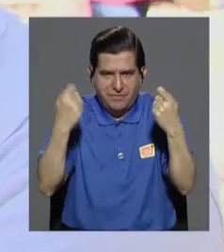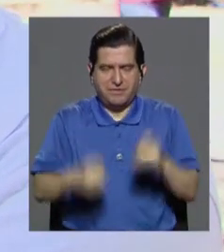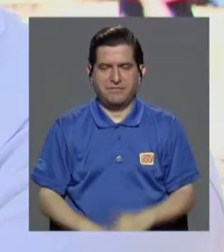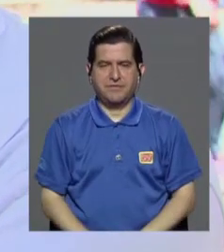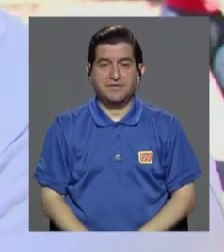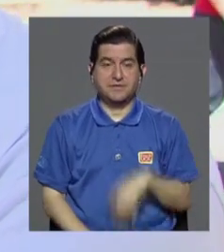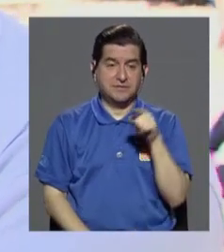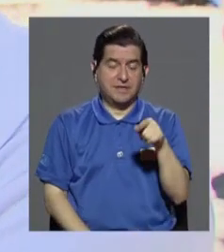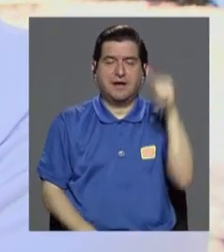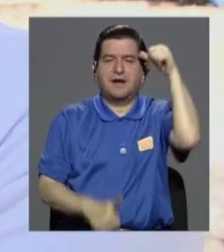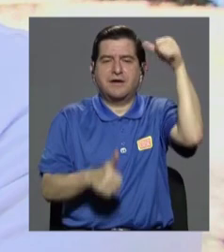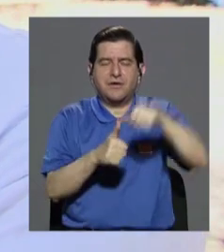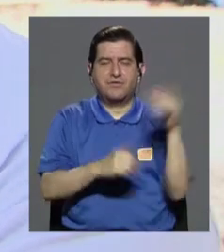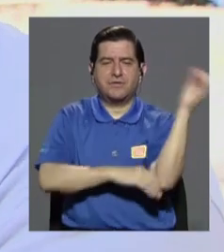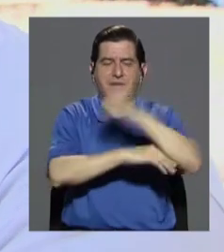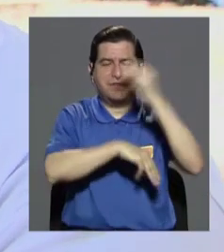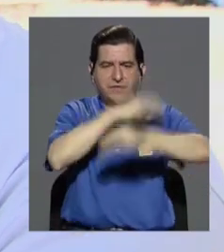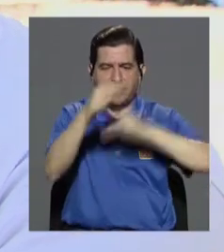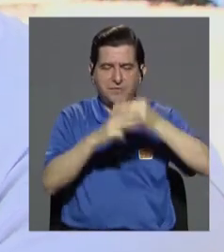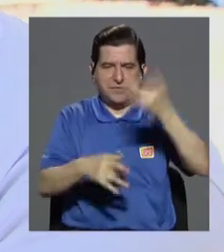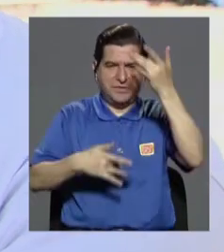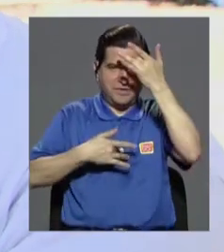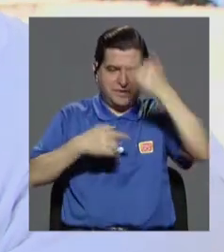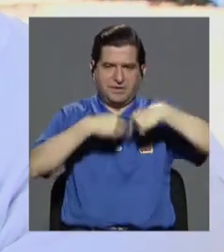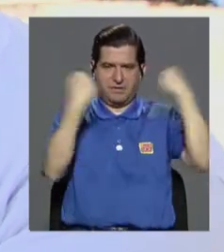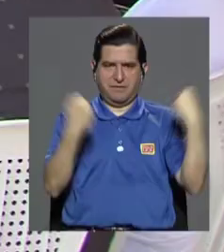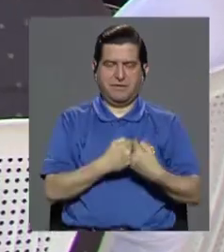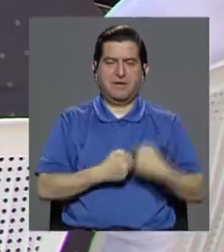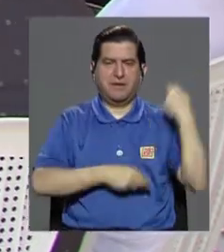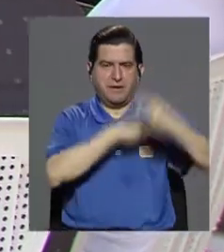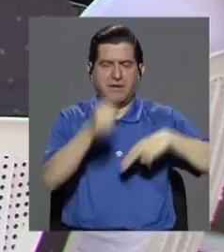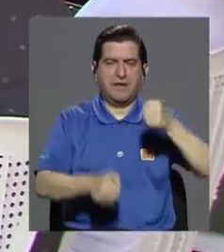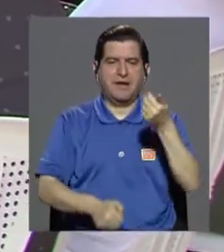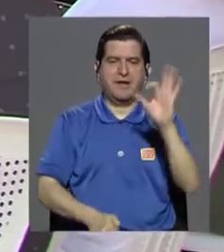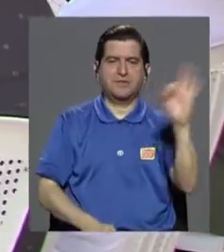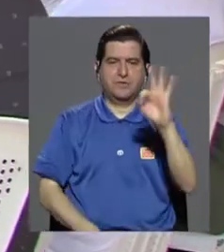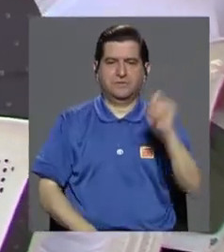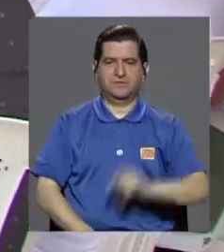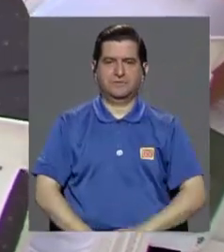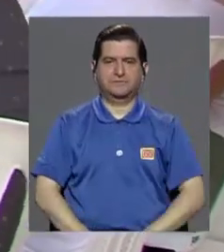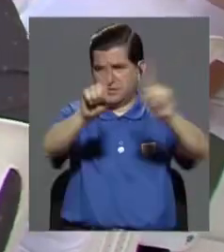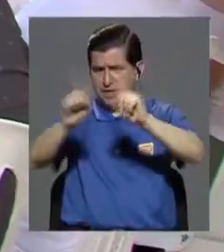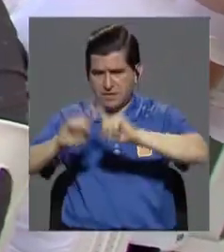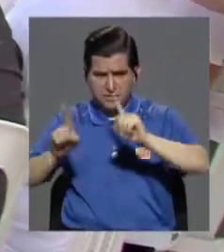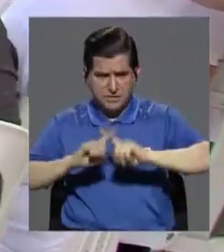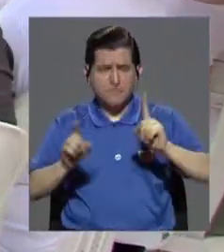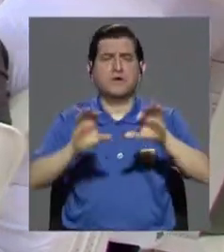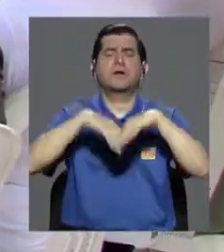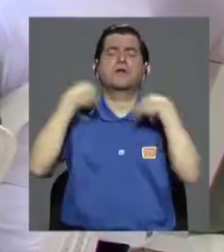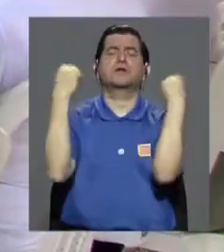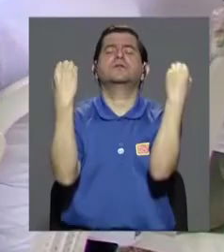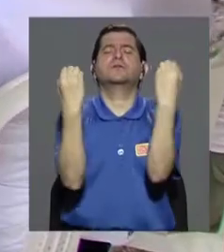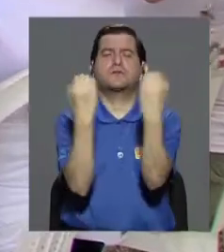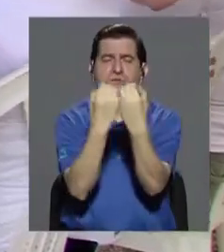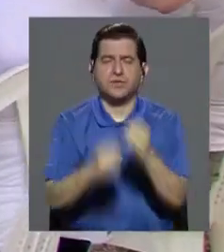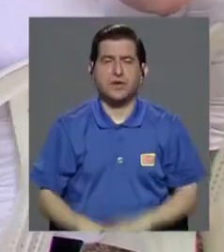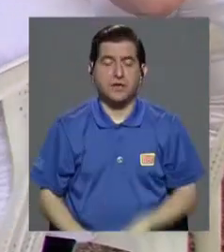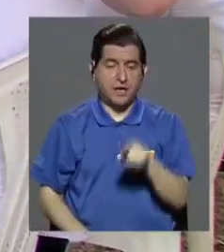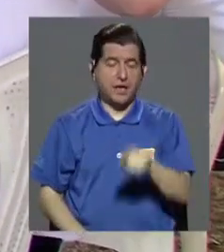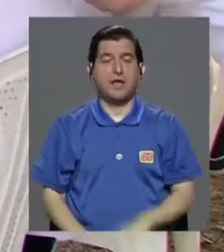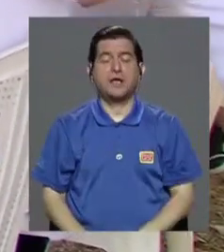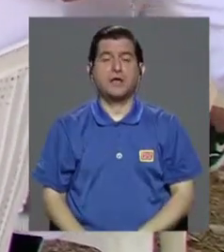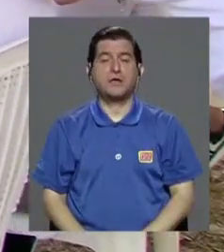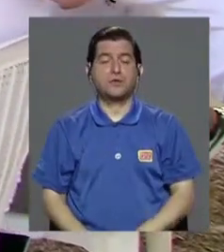el Día Mundial de las Cardiopatías Congénitas, que fue el 14 de febrero. Además de Azocardio, participaron diferentes